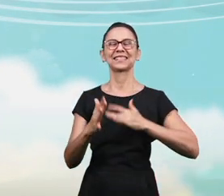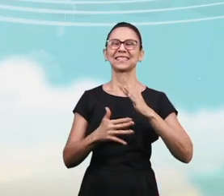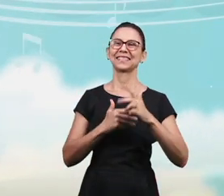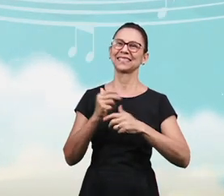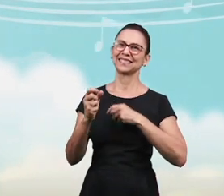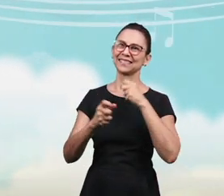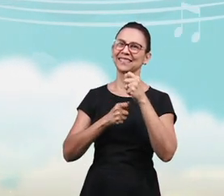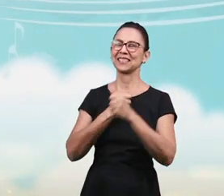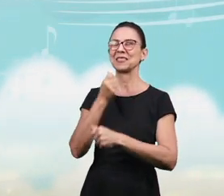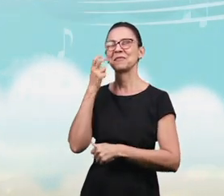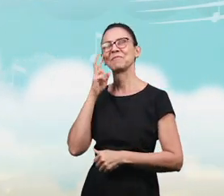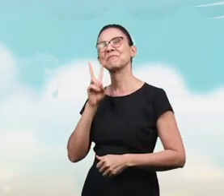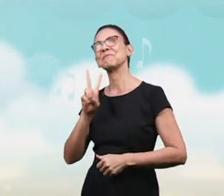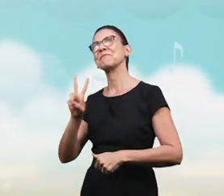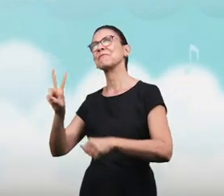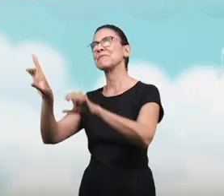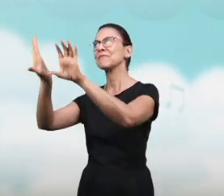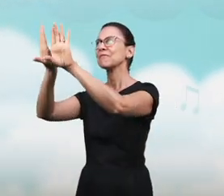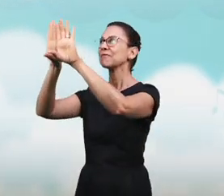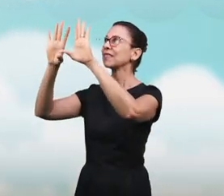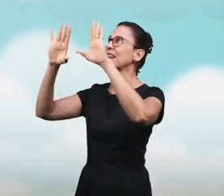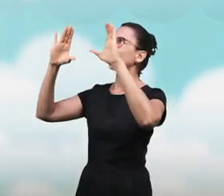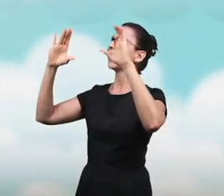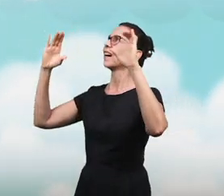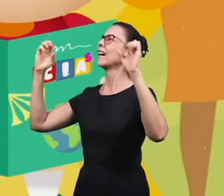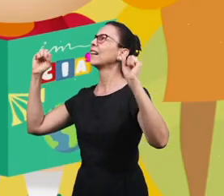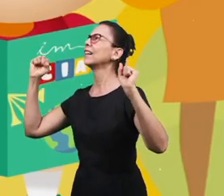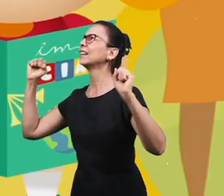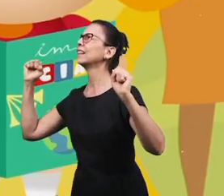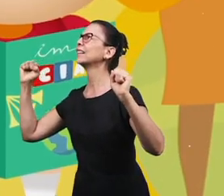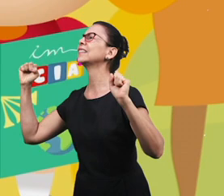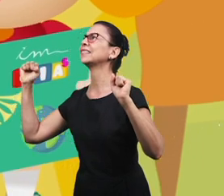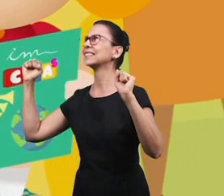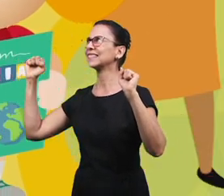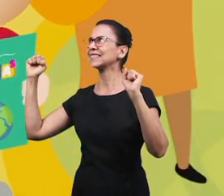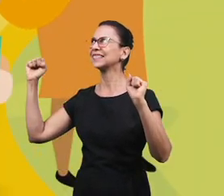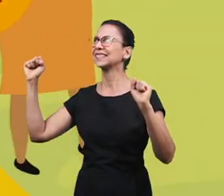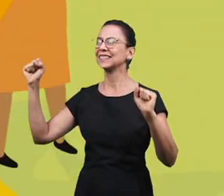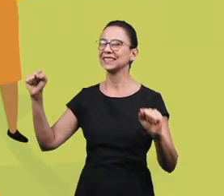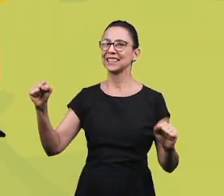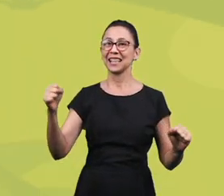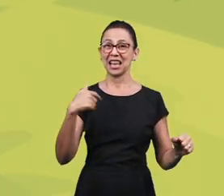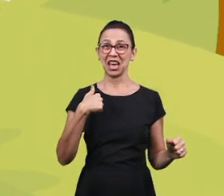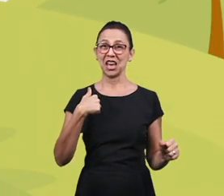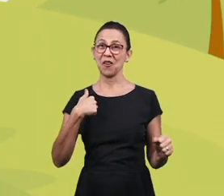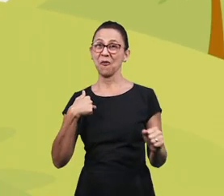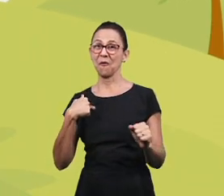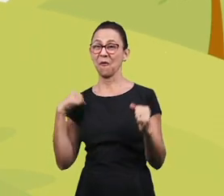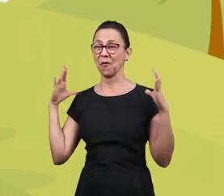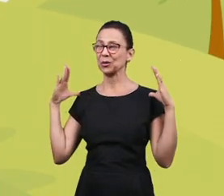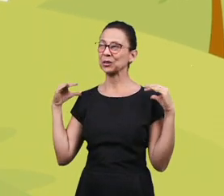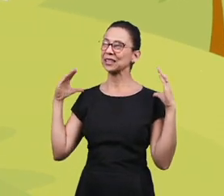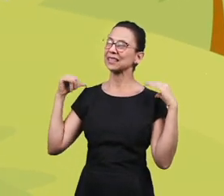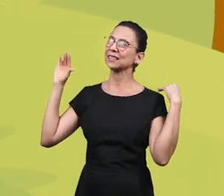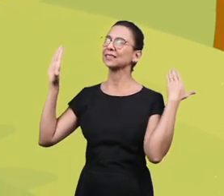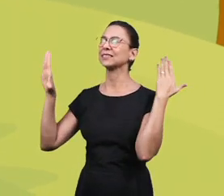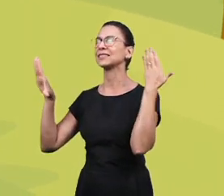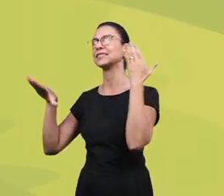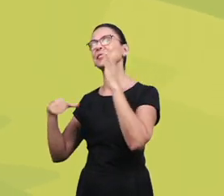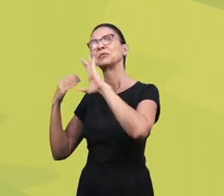Aleluya, veremos el cielo, se abriremos Y con los anjos a